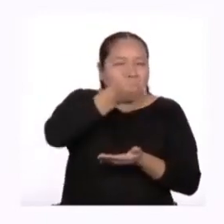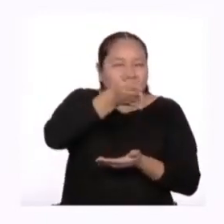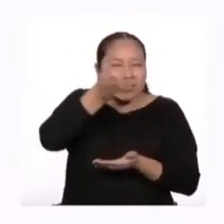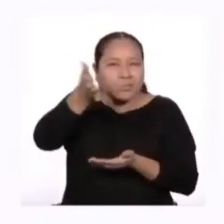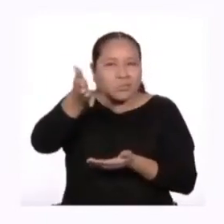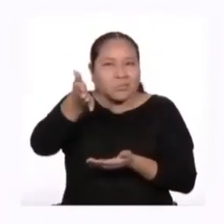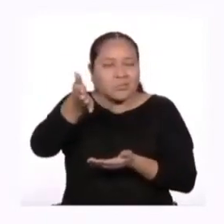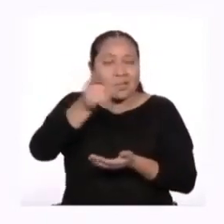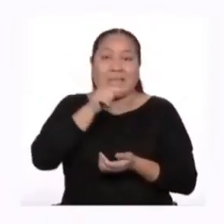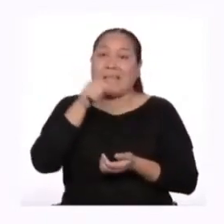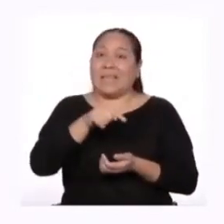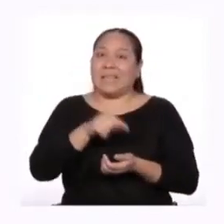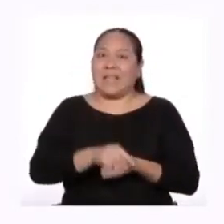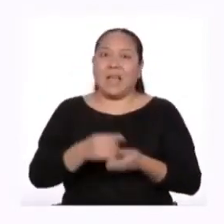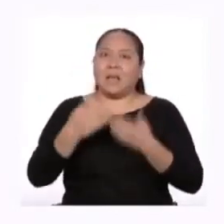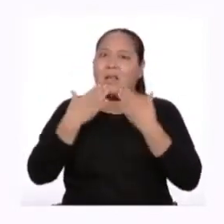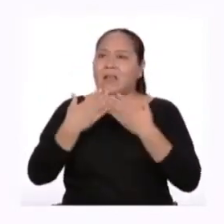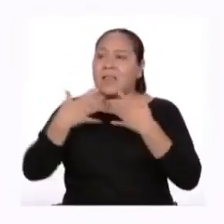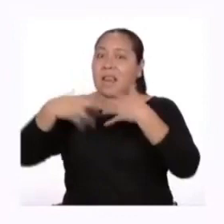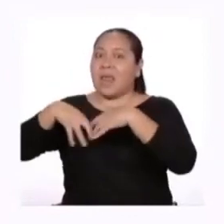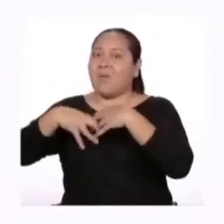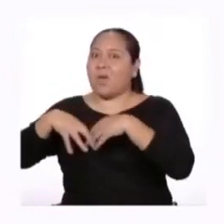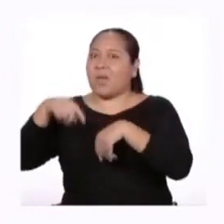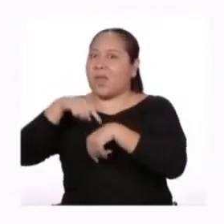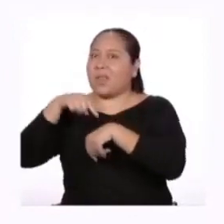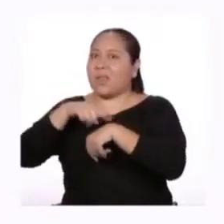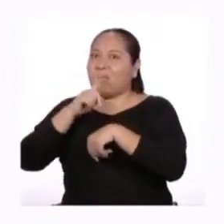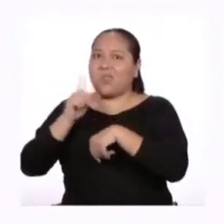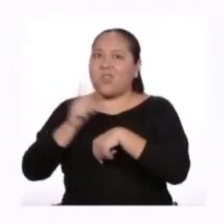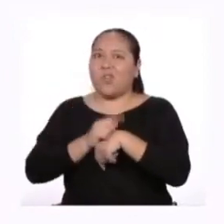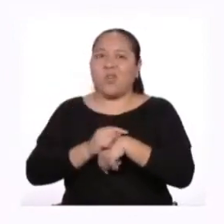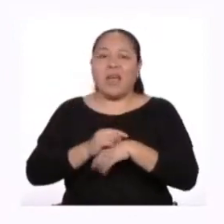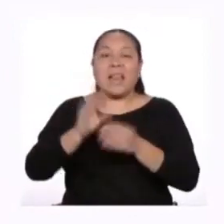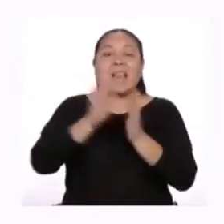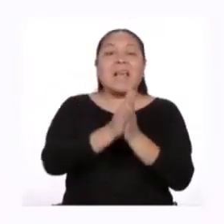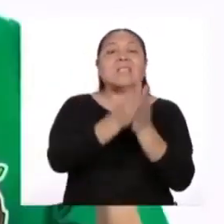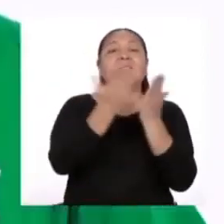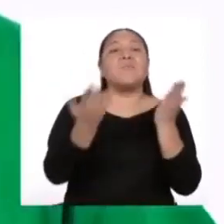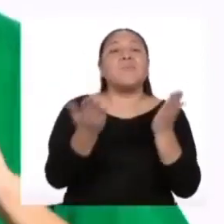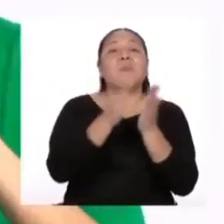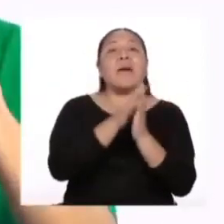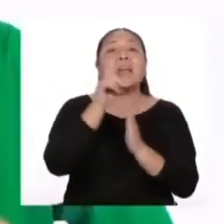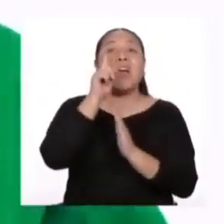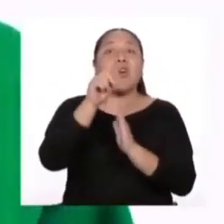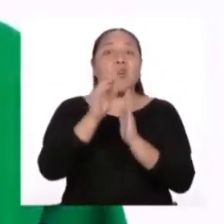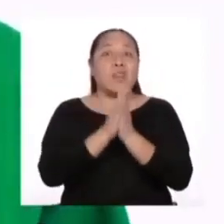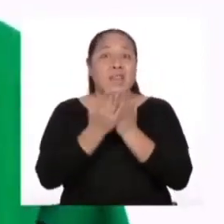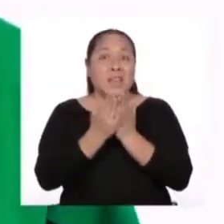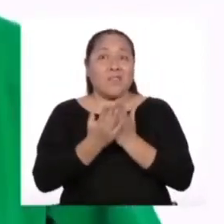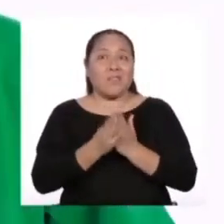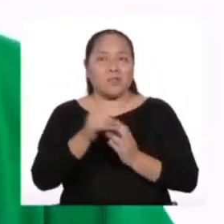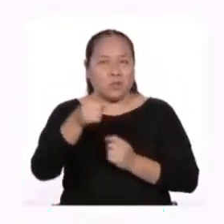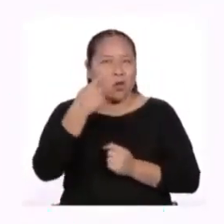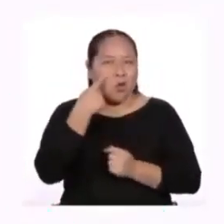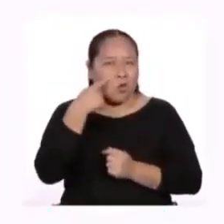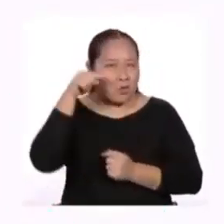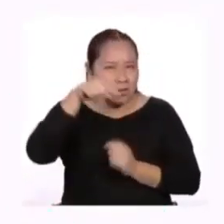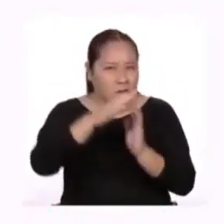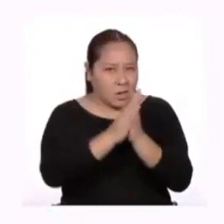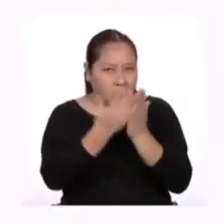no gracias a nuestra máquina del tiempo, sino en las páginas de un libro. ¿Reconocen este libro?